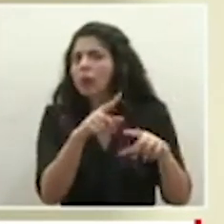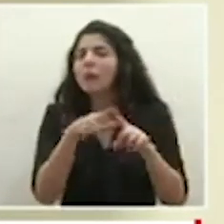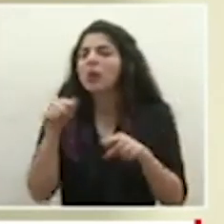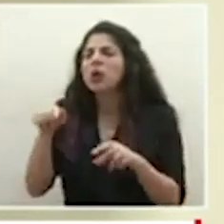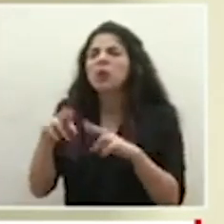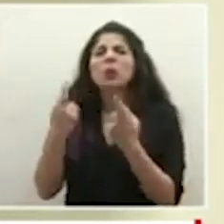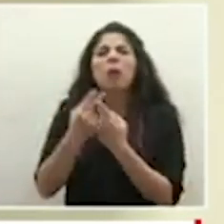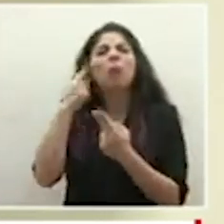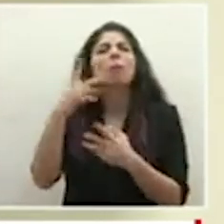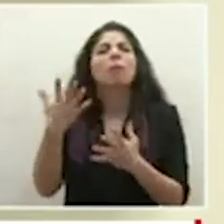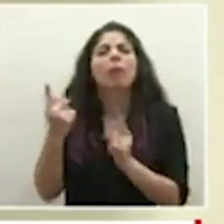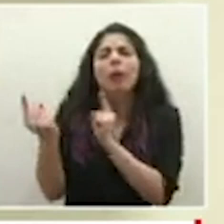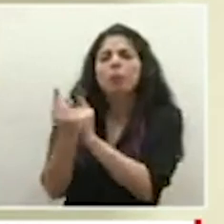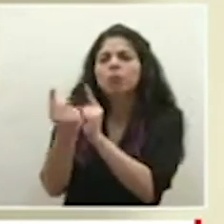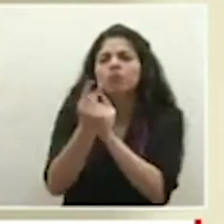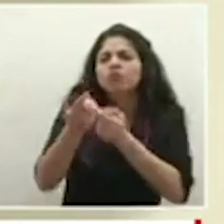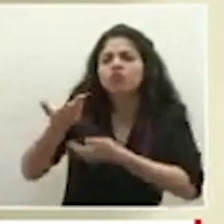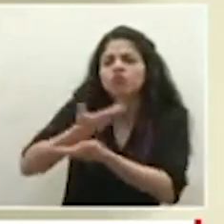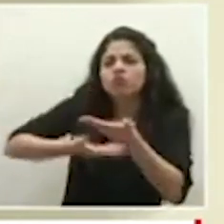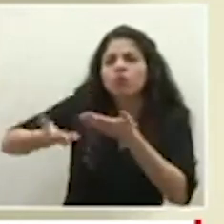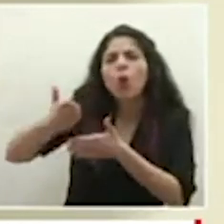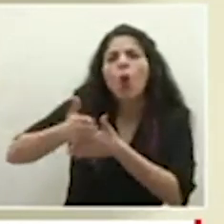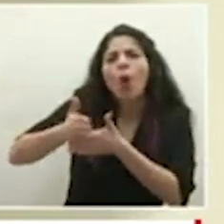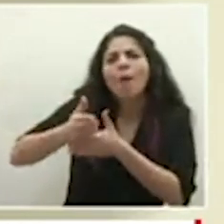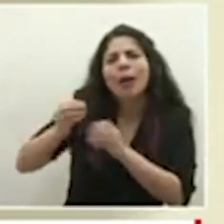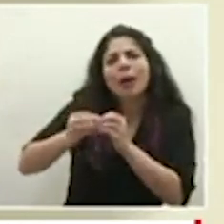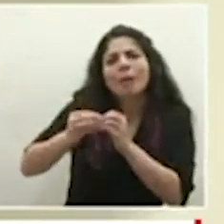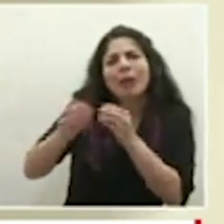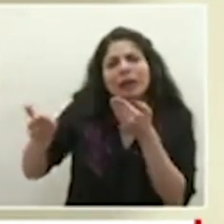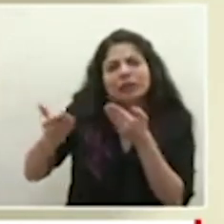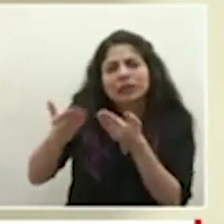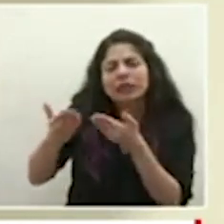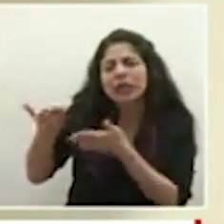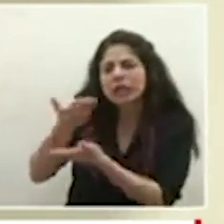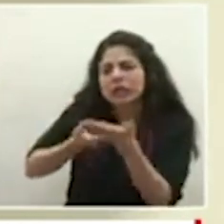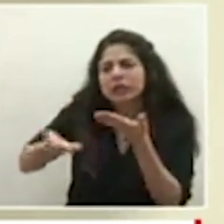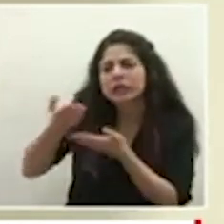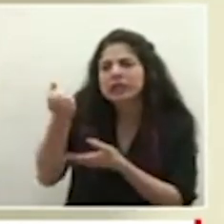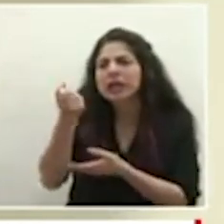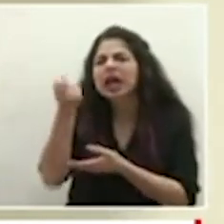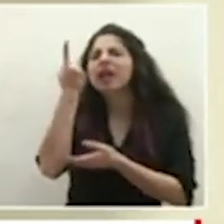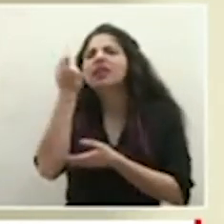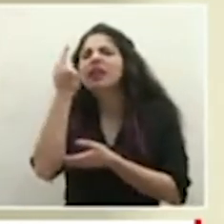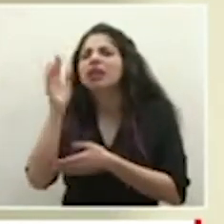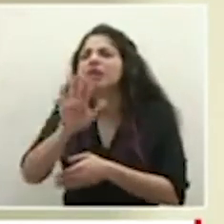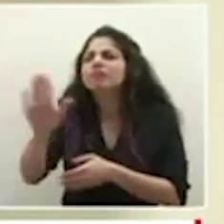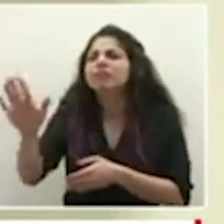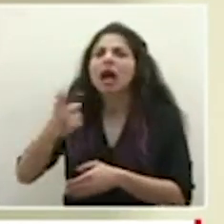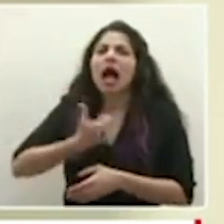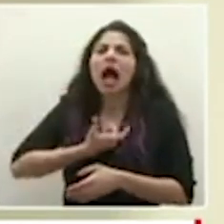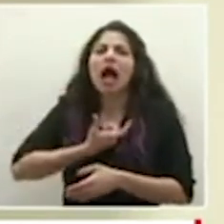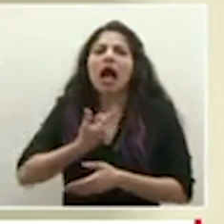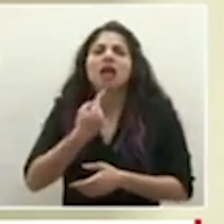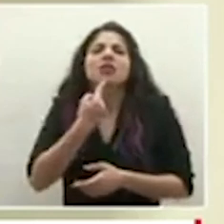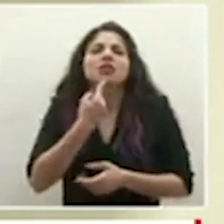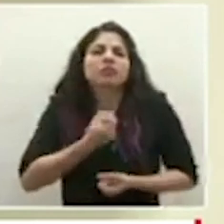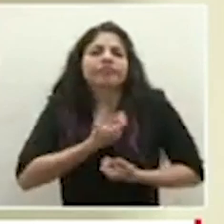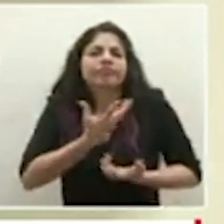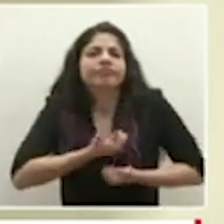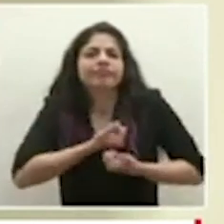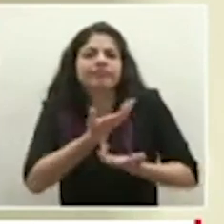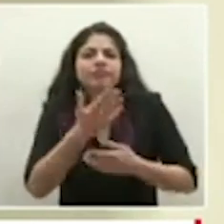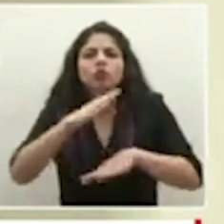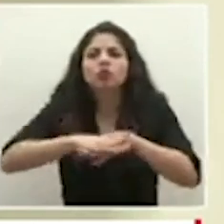era tener un acercamiento para un compartir mucho más cercano y entender de primera mano lo que los alcaldes tenían que decir al respecto de